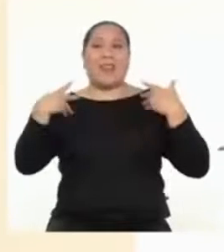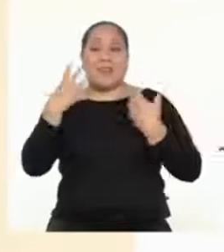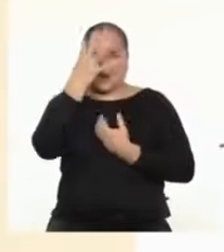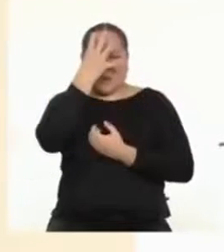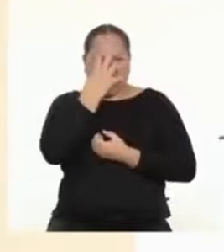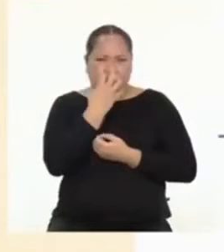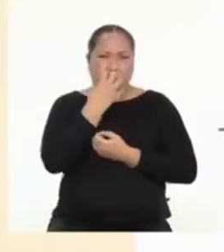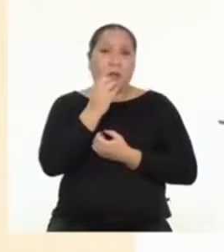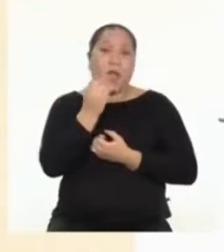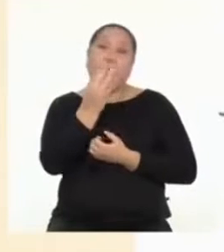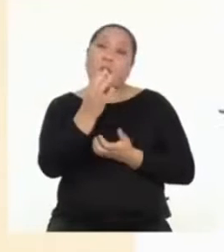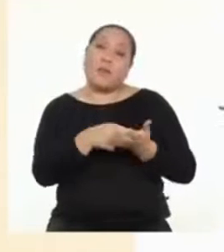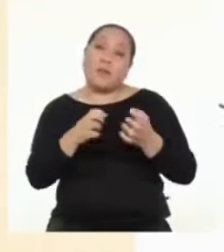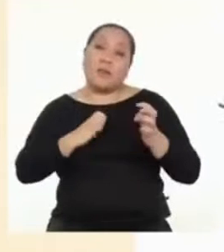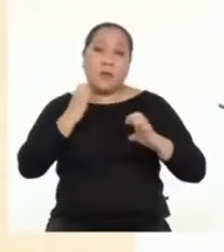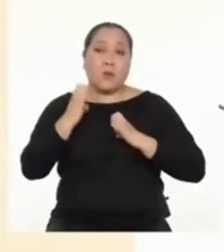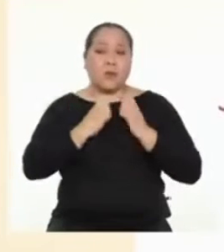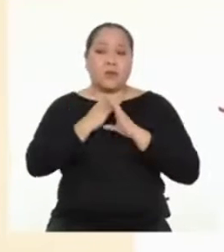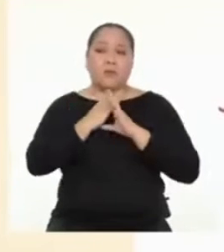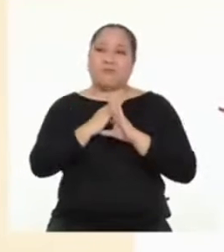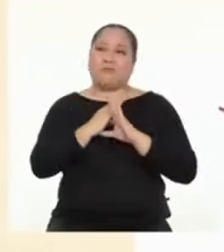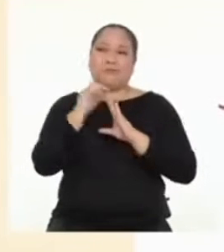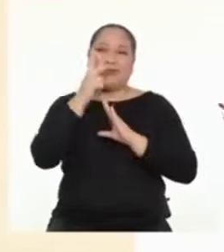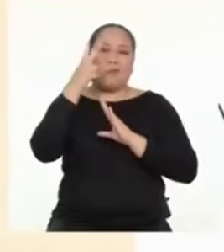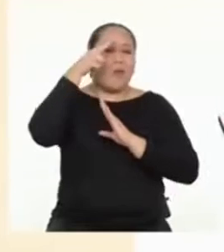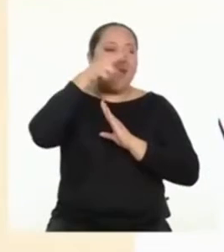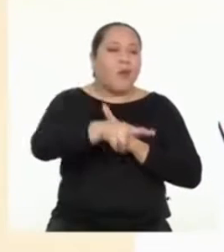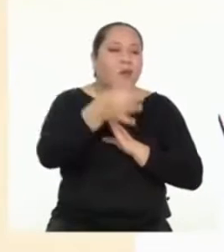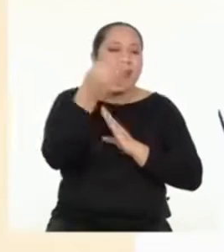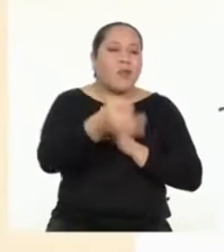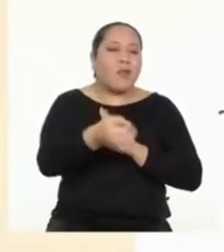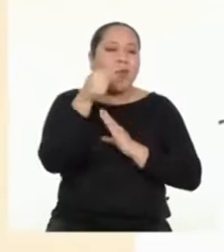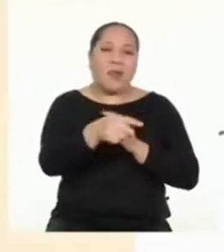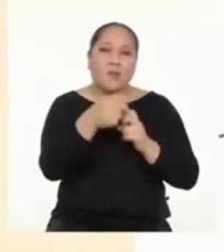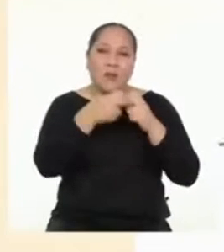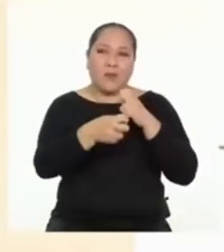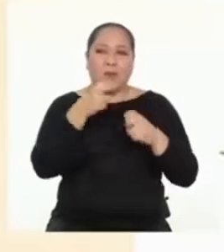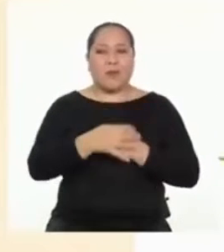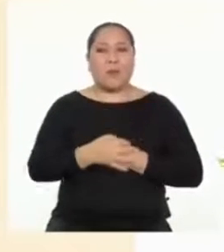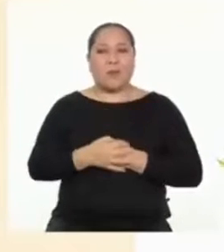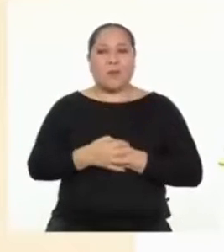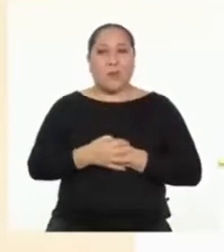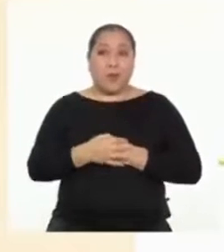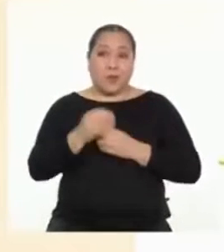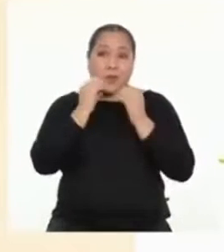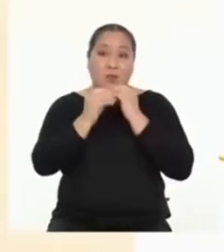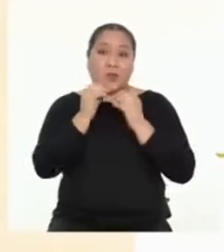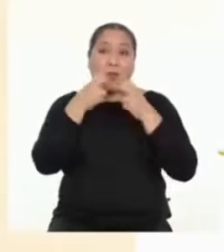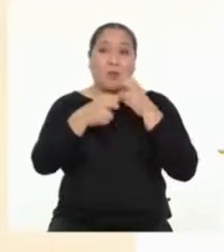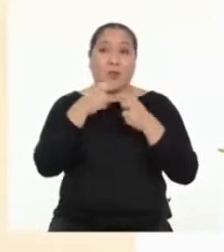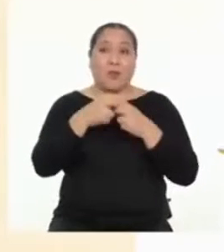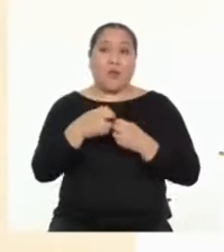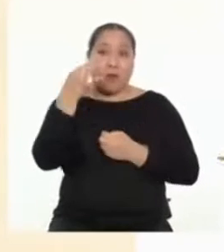enojo. A veces las emociones nos impiden ver la verdadera dimensión de las cosas y enfrentar los problemas